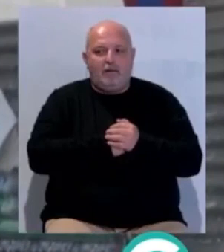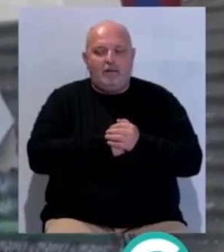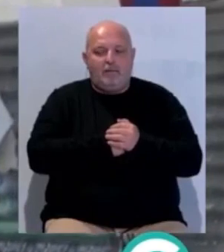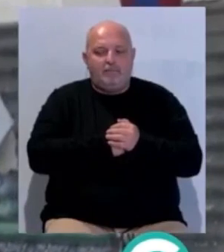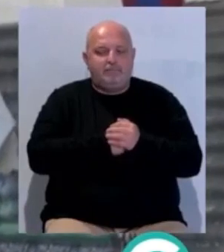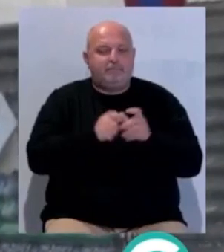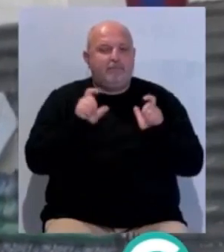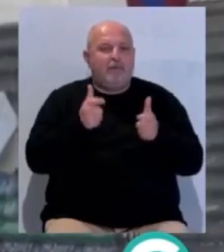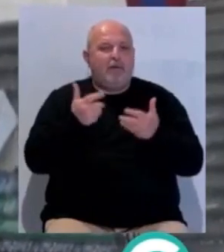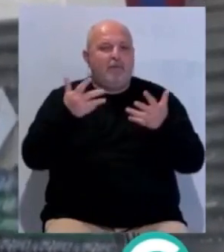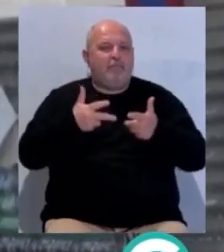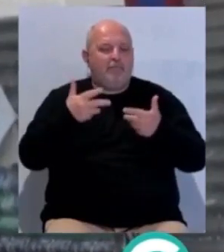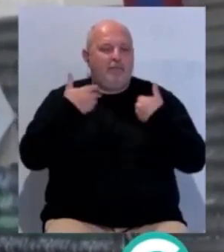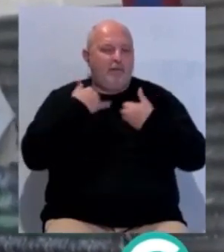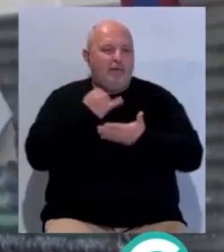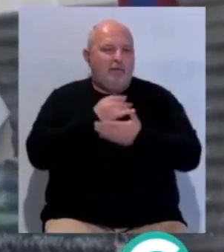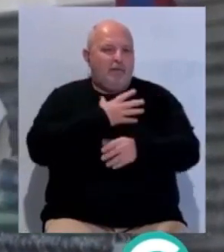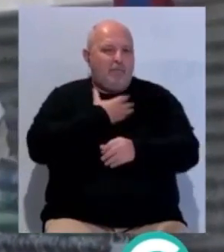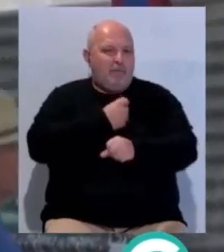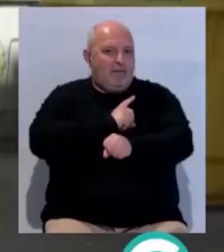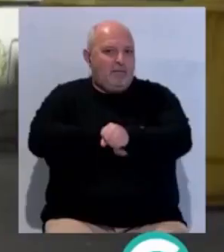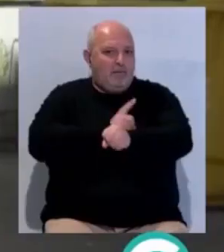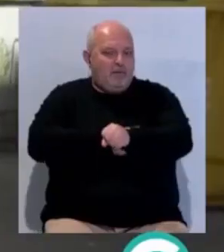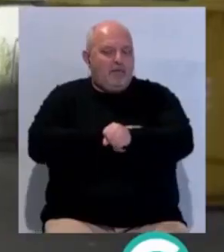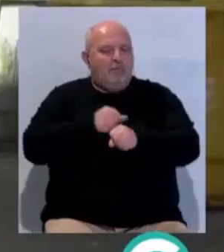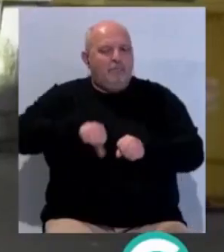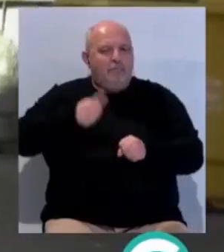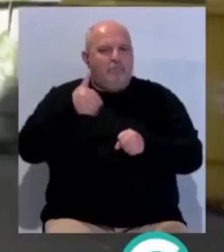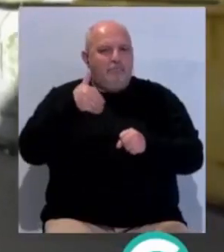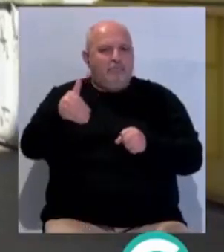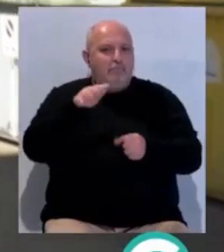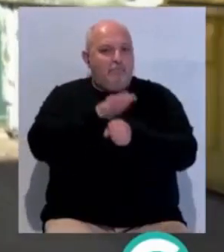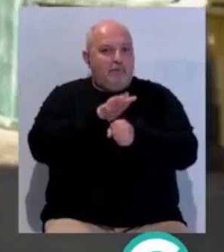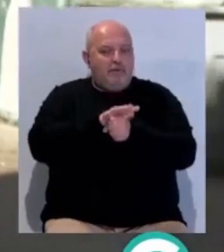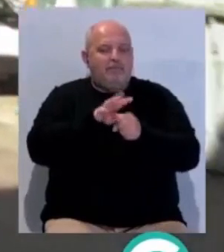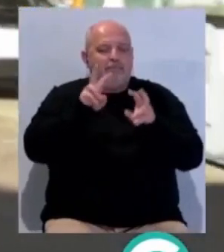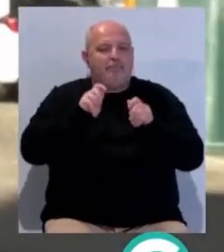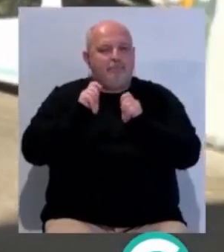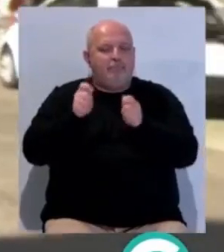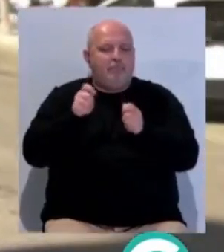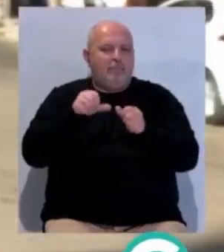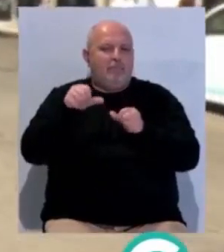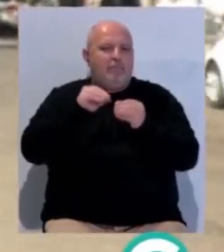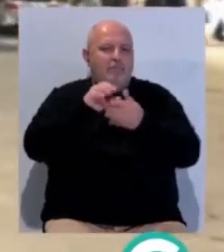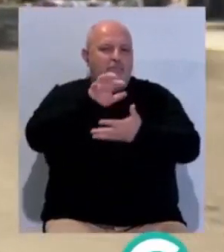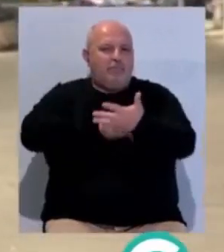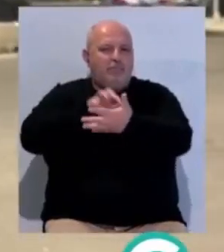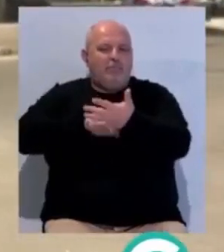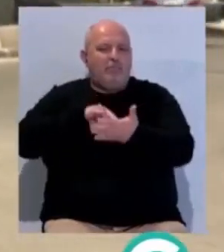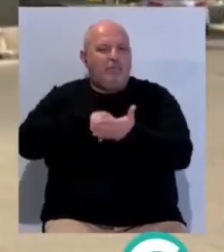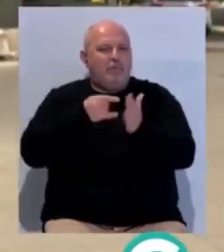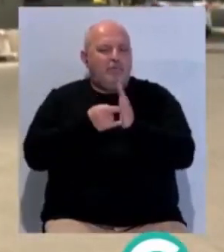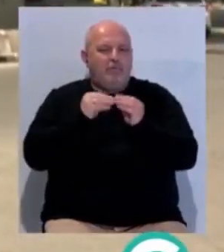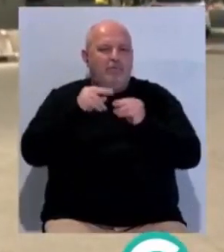El Consejo de Administración del Instituto Municipal de Deportes aprobará el próximo martes la licitación de la redacción del proyecto